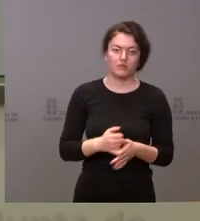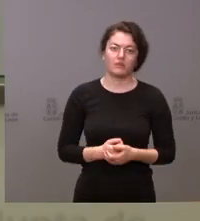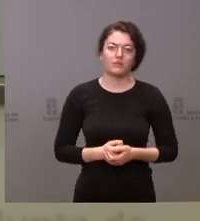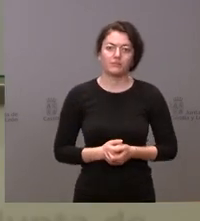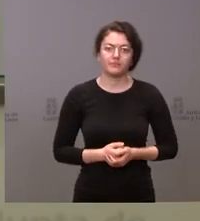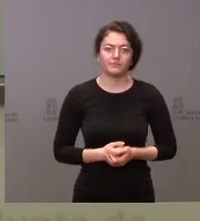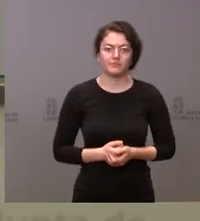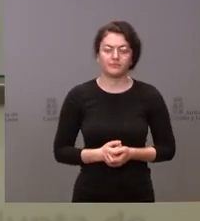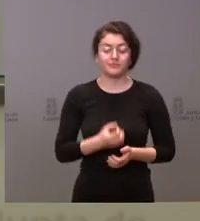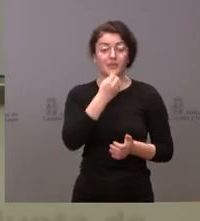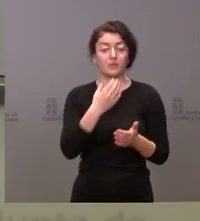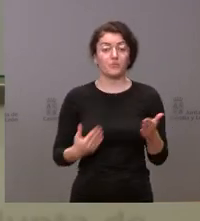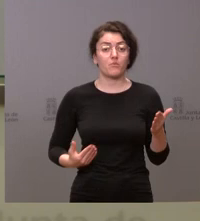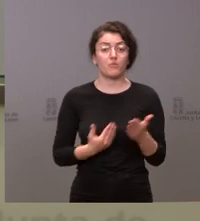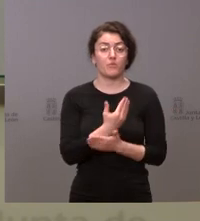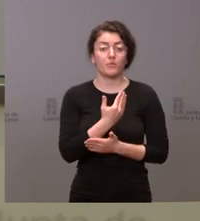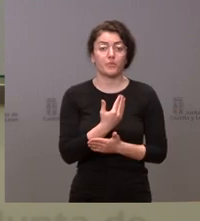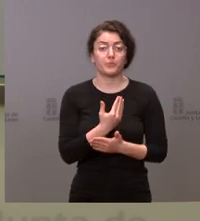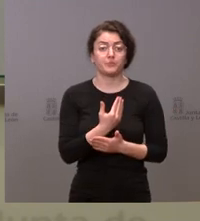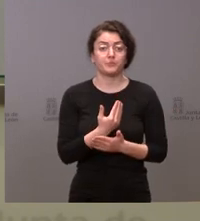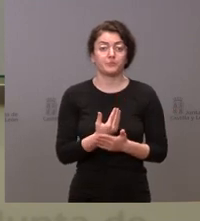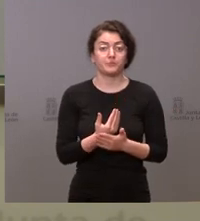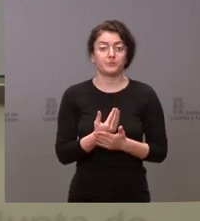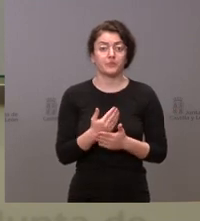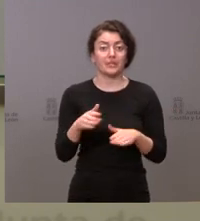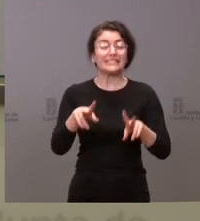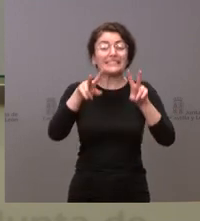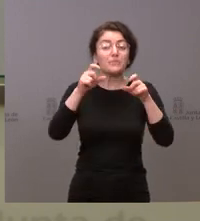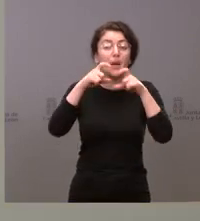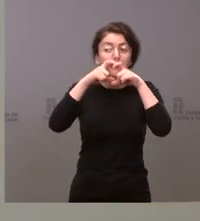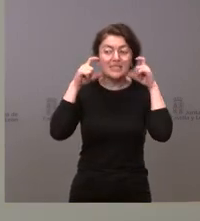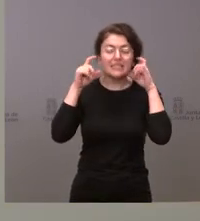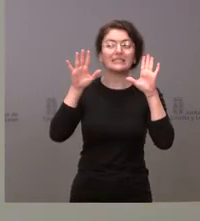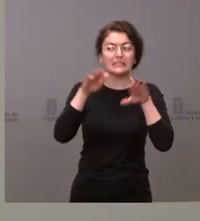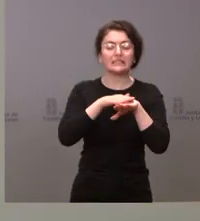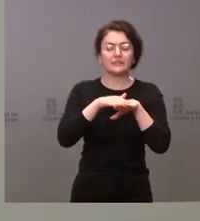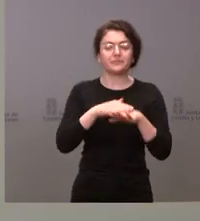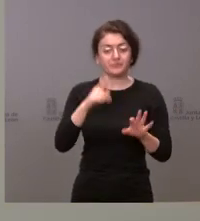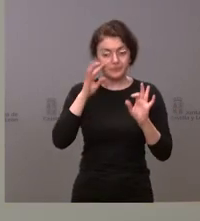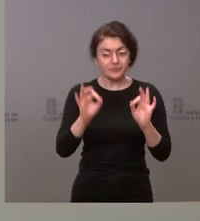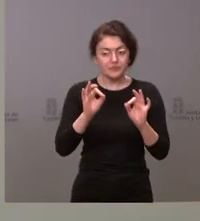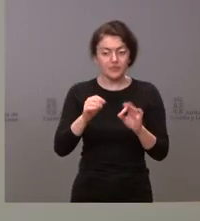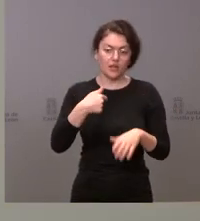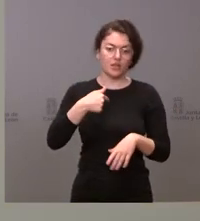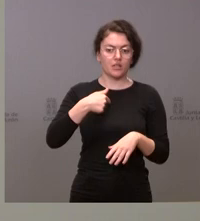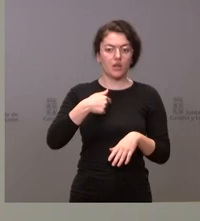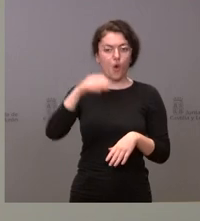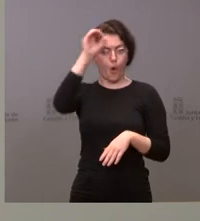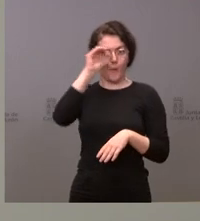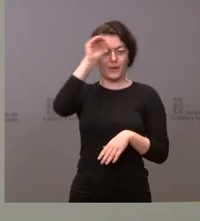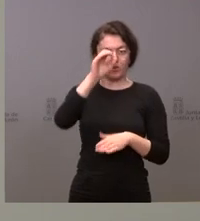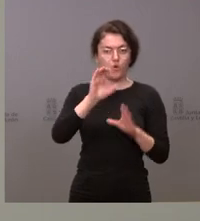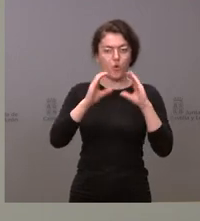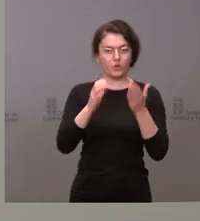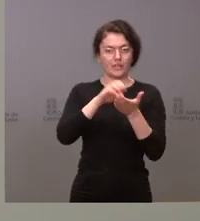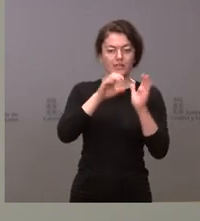Sí, buenos días. Ah, sí, la mascarilla. Sí, perdón, me tenía apuntado. Sí, ahí la posición que tiene la Junta de Castilla y León es